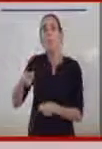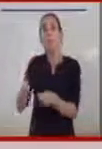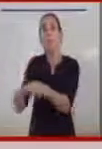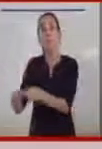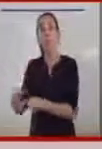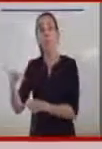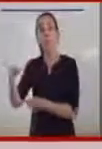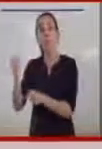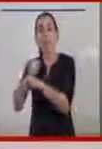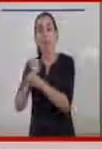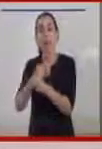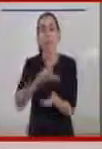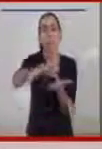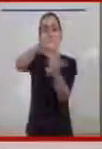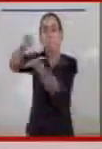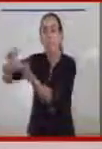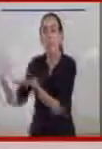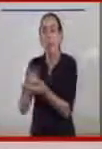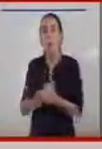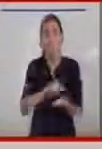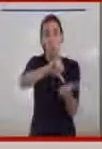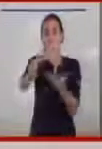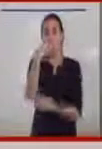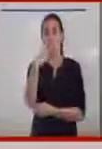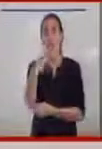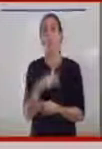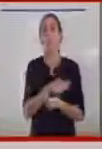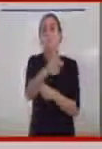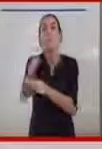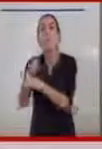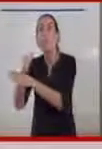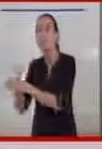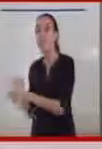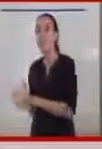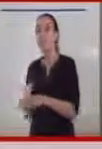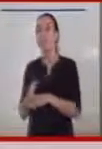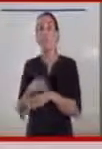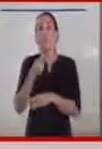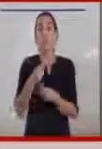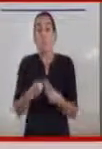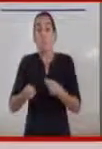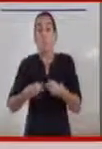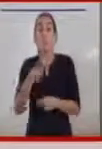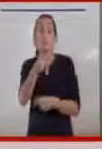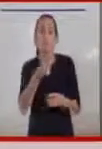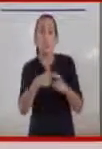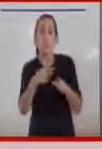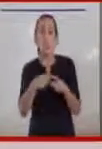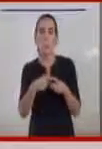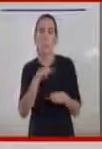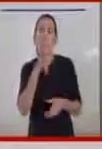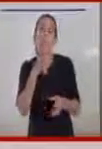moviendo por todos los centros de la ONCE y las casas particulares de los usuarios con este producto y estamos